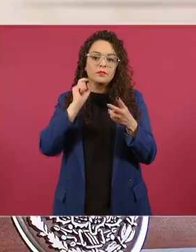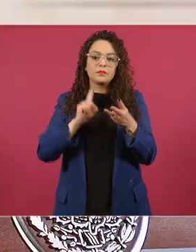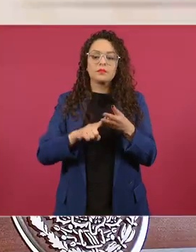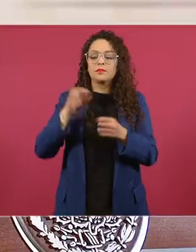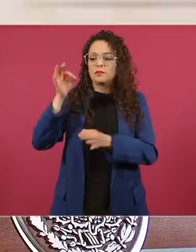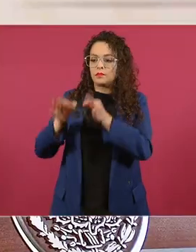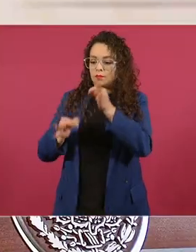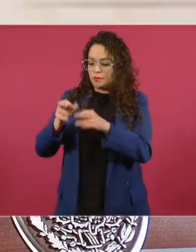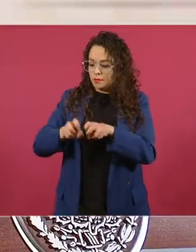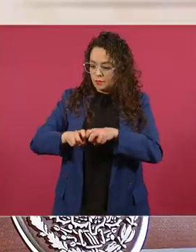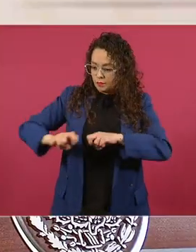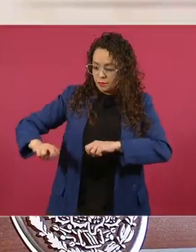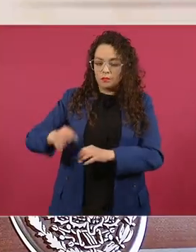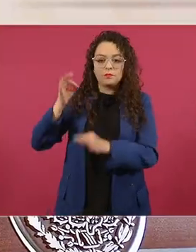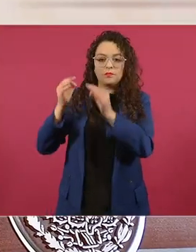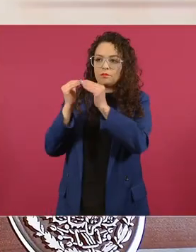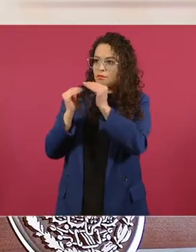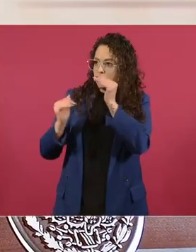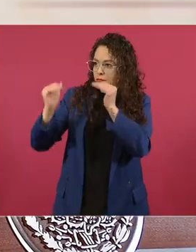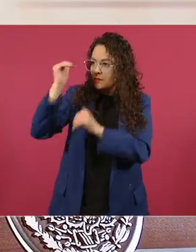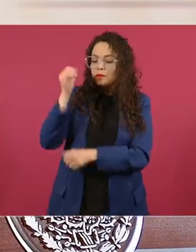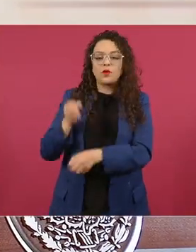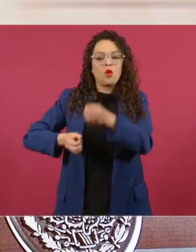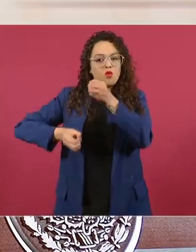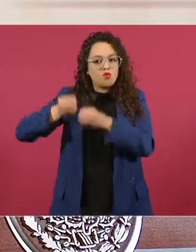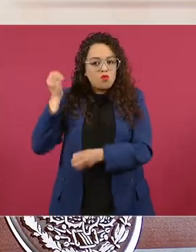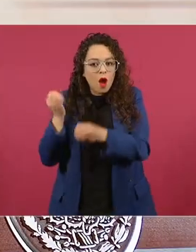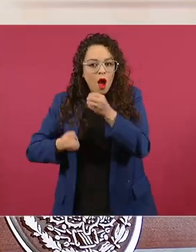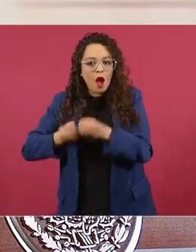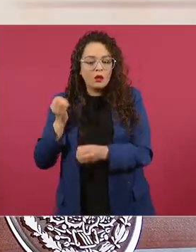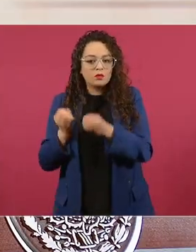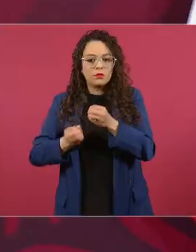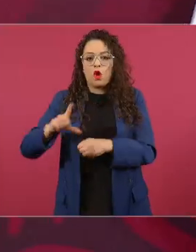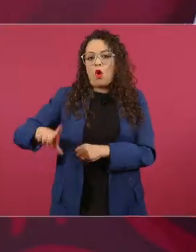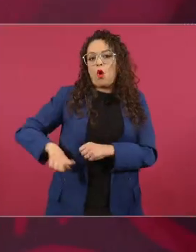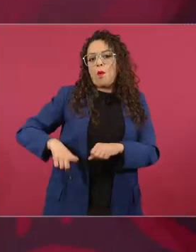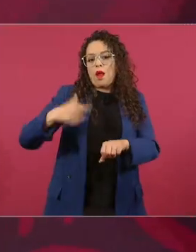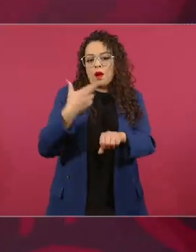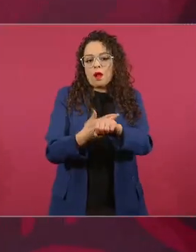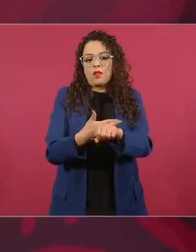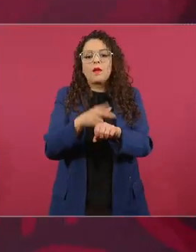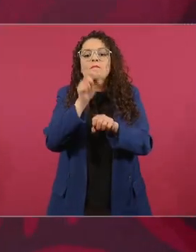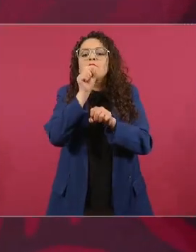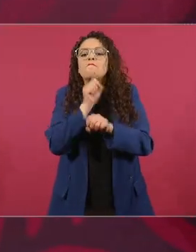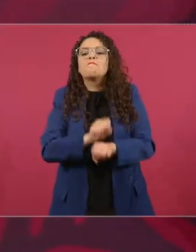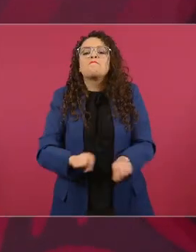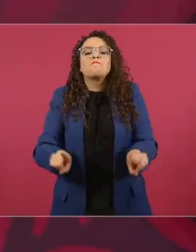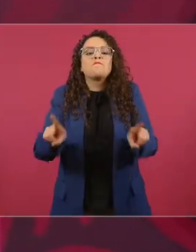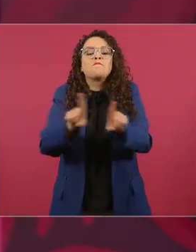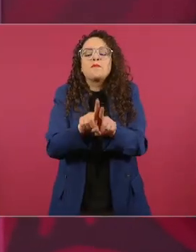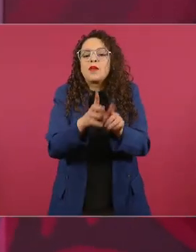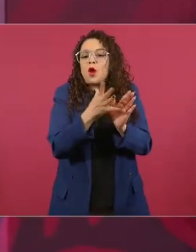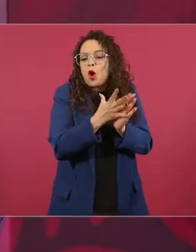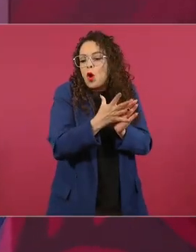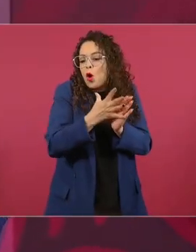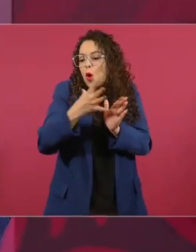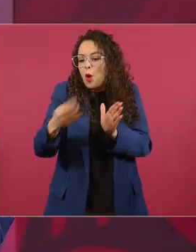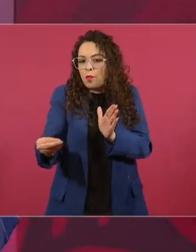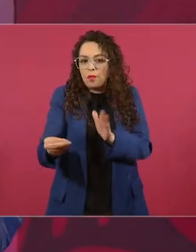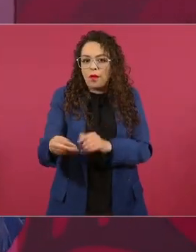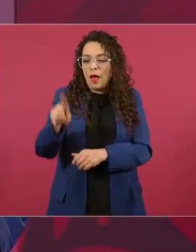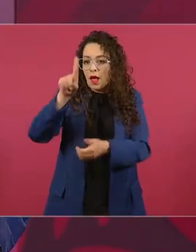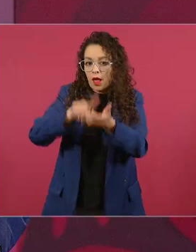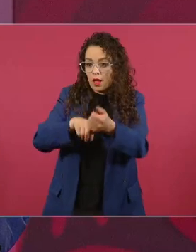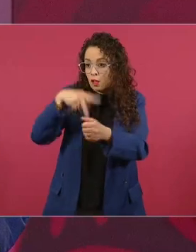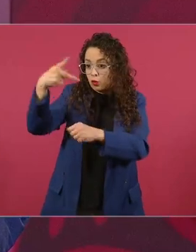magistrados jueces y los gobernadores hacen lo propio en sus estados